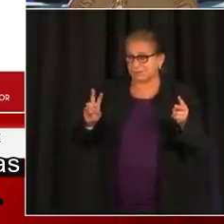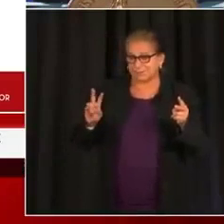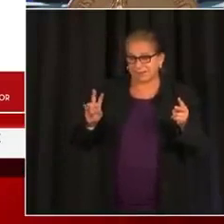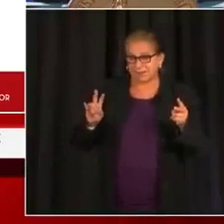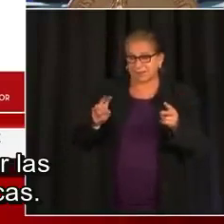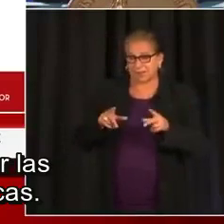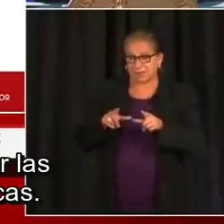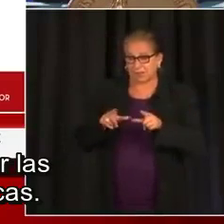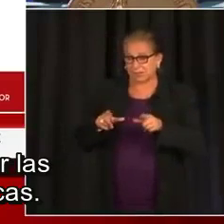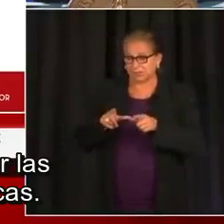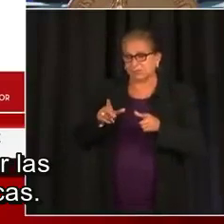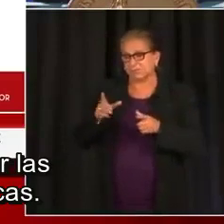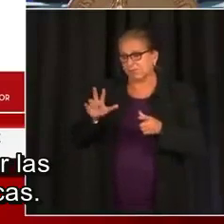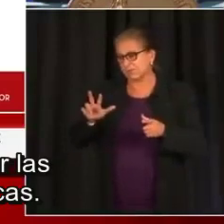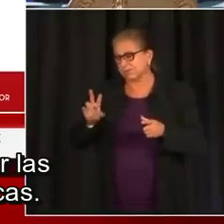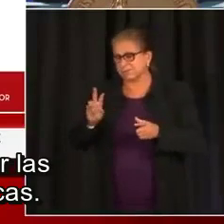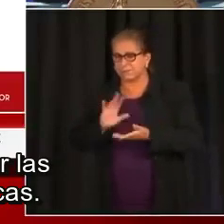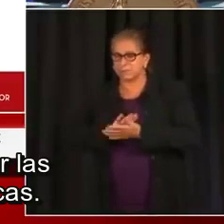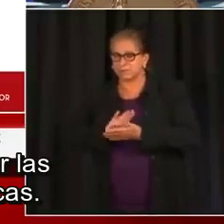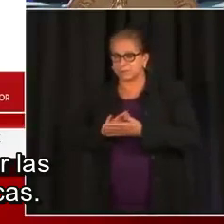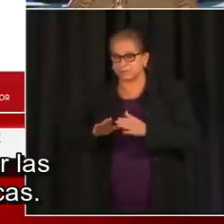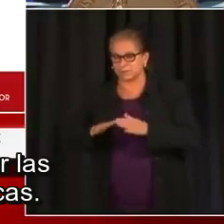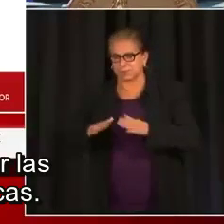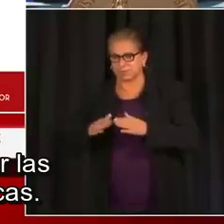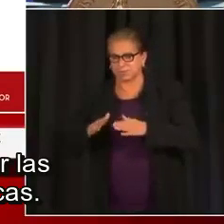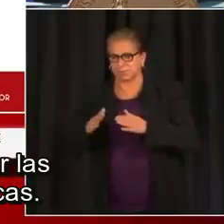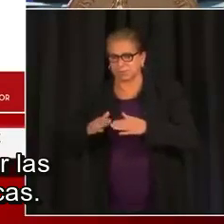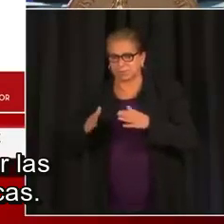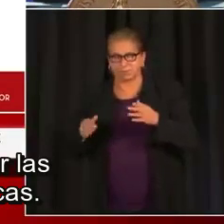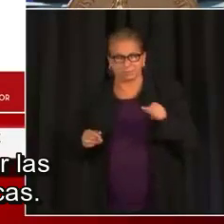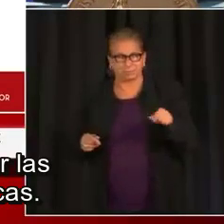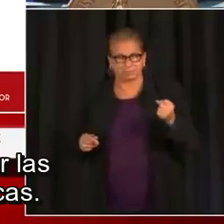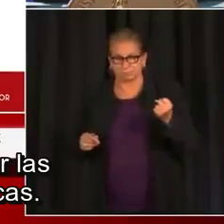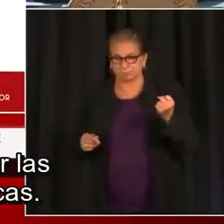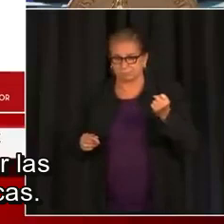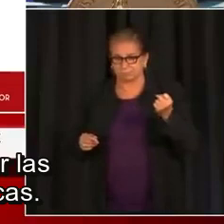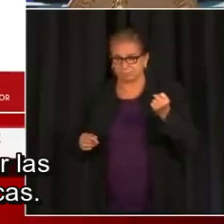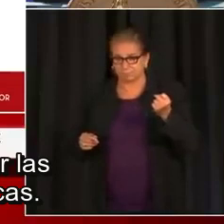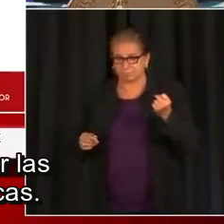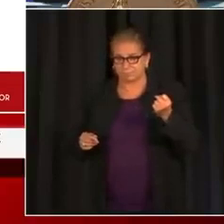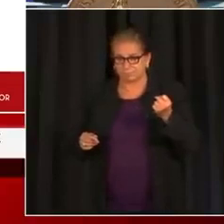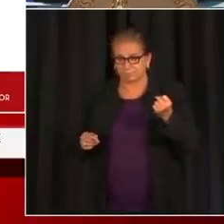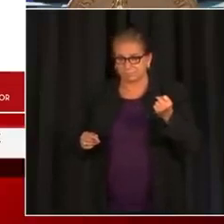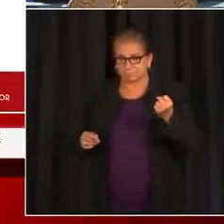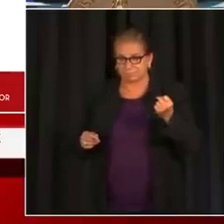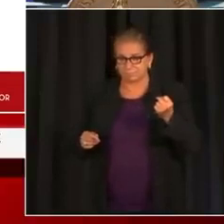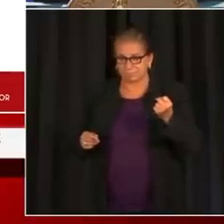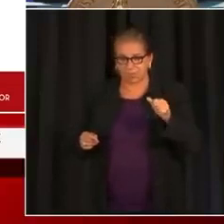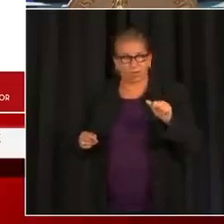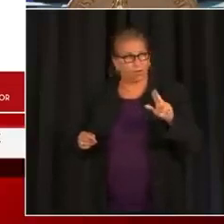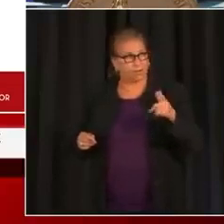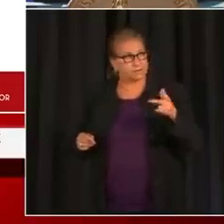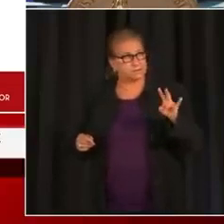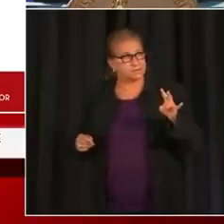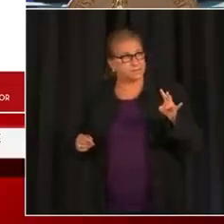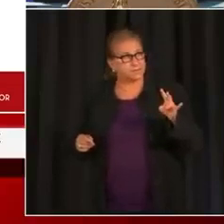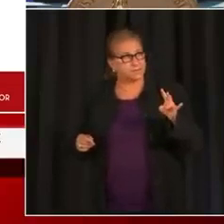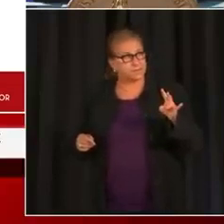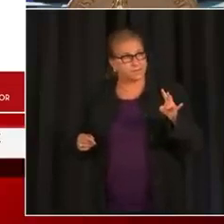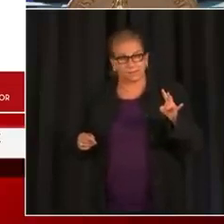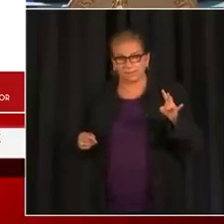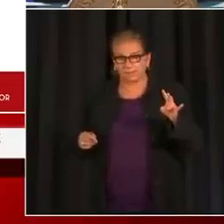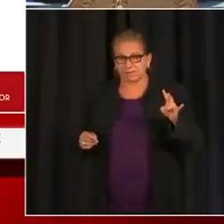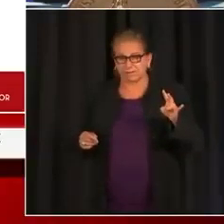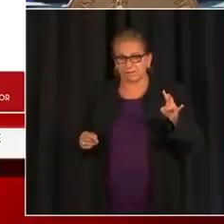de agosto y el sábado 7 de agosto van a hacer las citas para las vacunas pediátricas. Y también van a abrir los